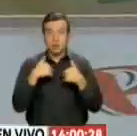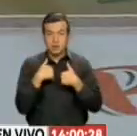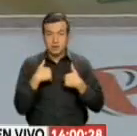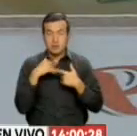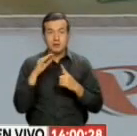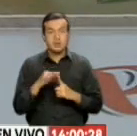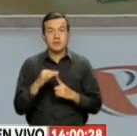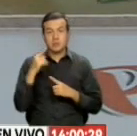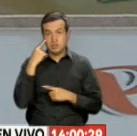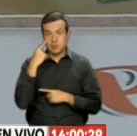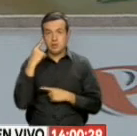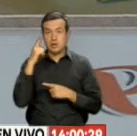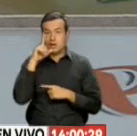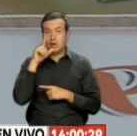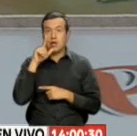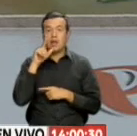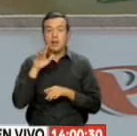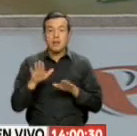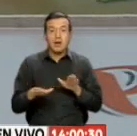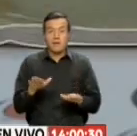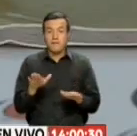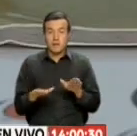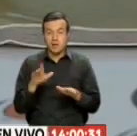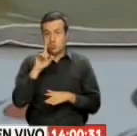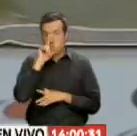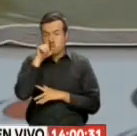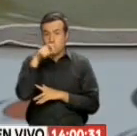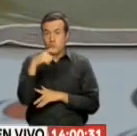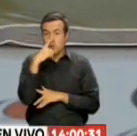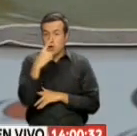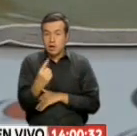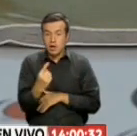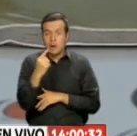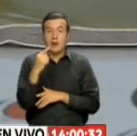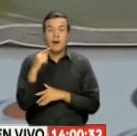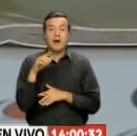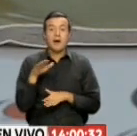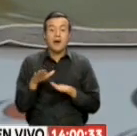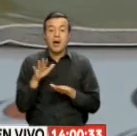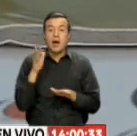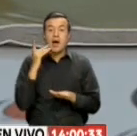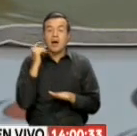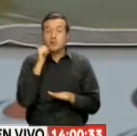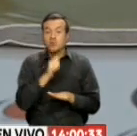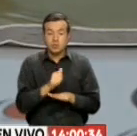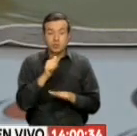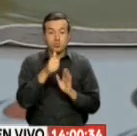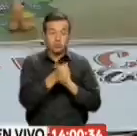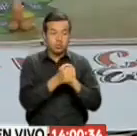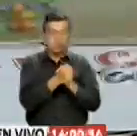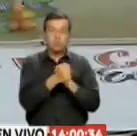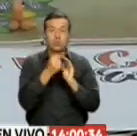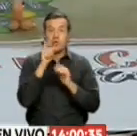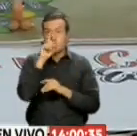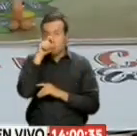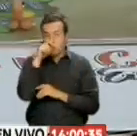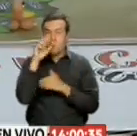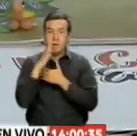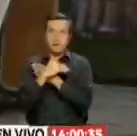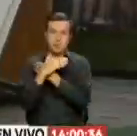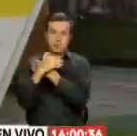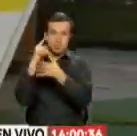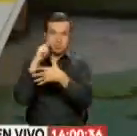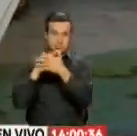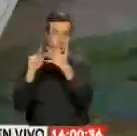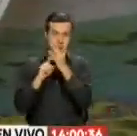Emblemáticos son El delfín rosado El tucán Piquero patas azules La tortuga de galápagos Loros Y mariposas